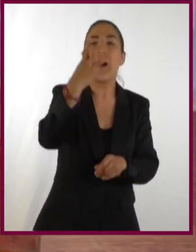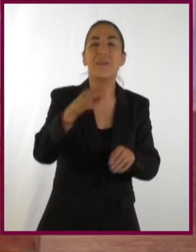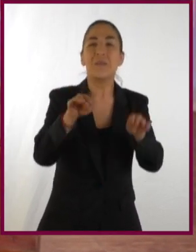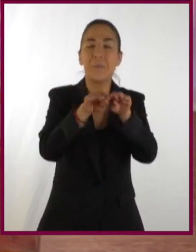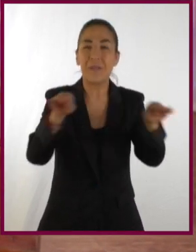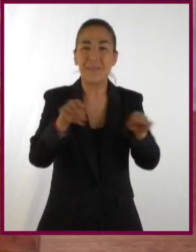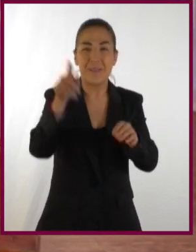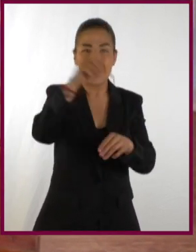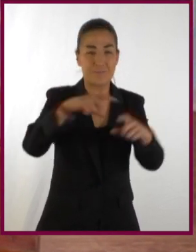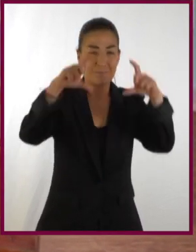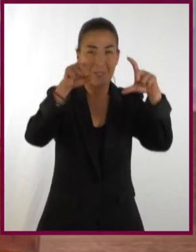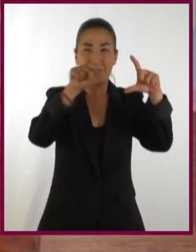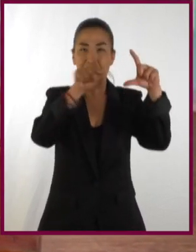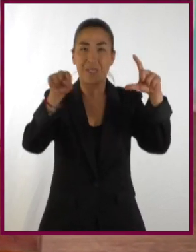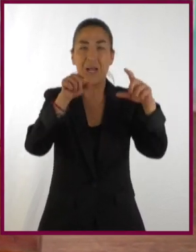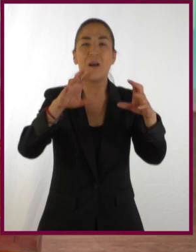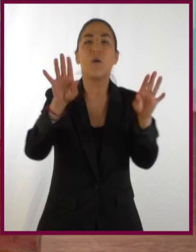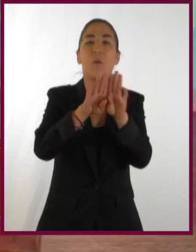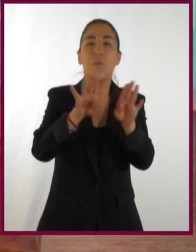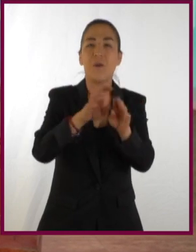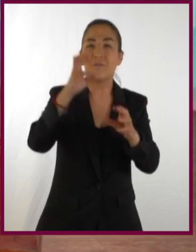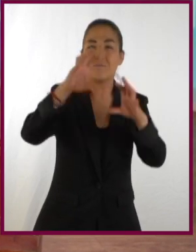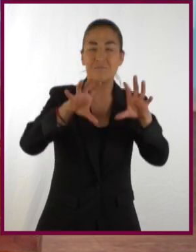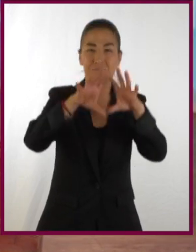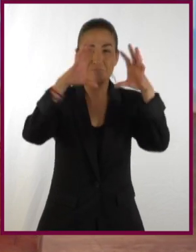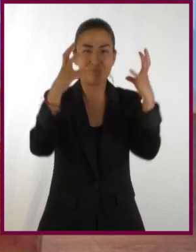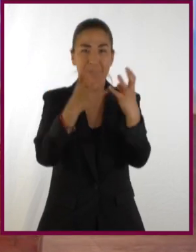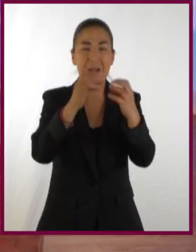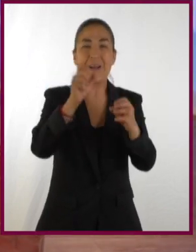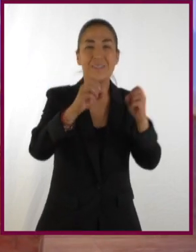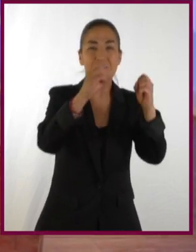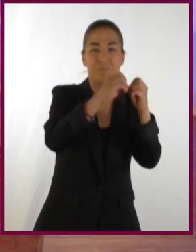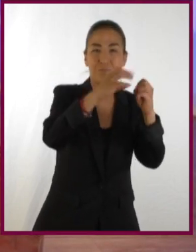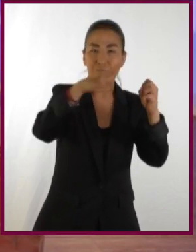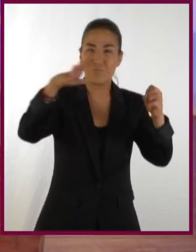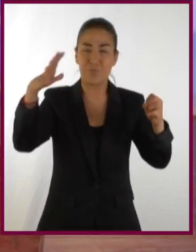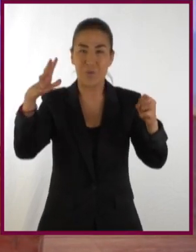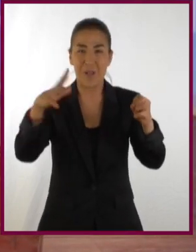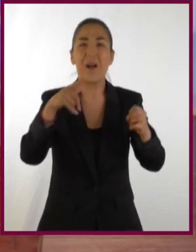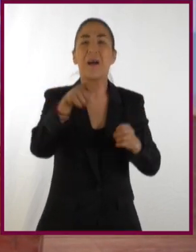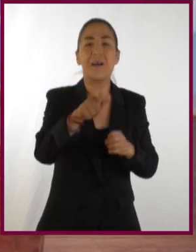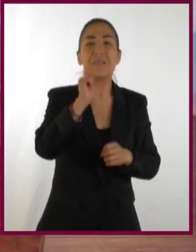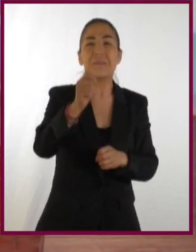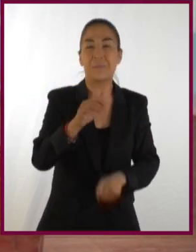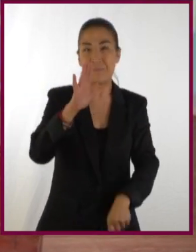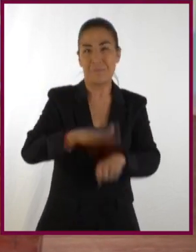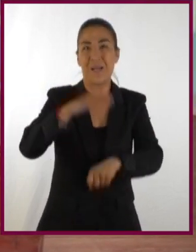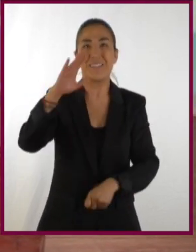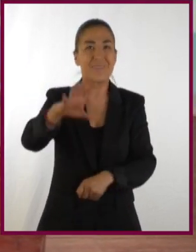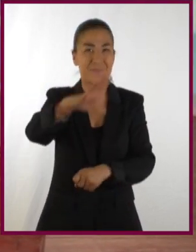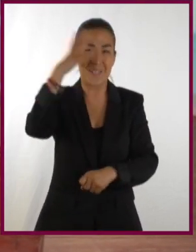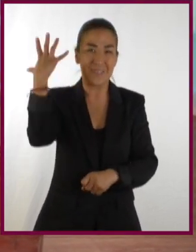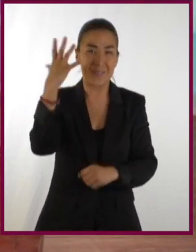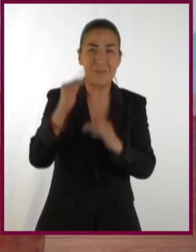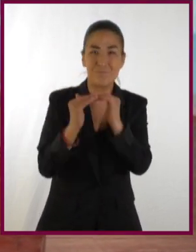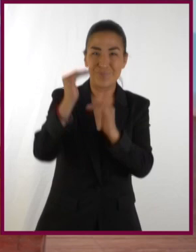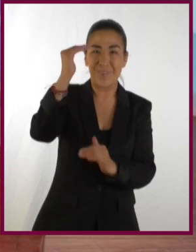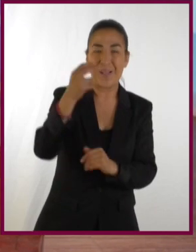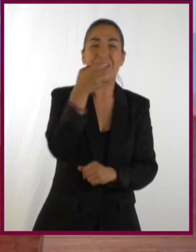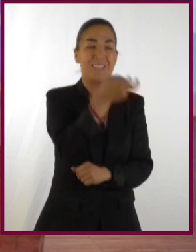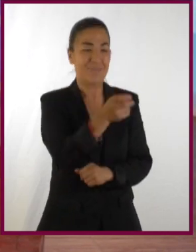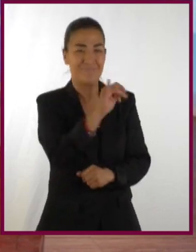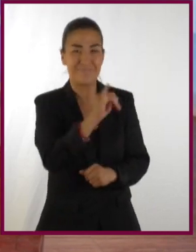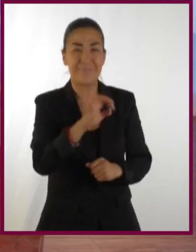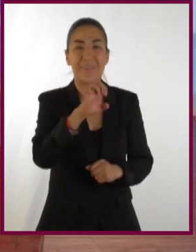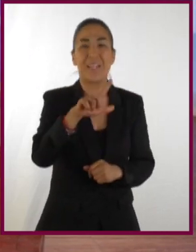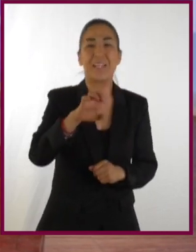estoy reduciendo el radio de la órbita. Sí, claro. Pero al reducir el radio ocurre otra cosa. Ajá. Aumenta